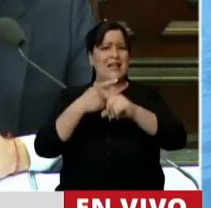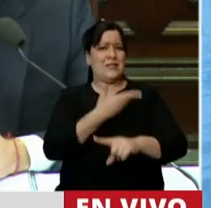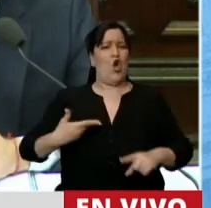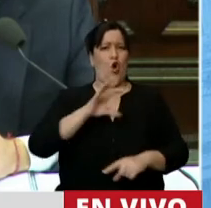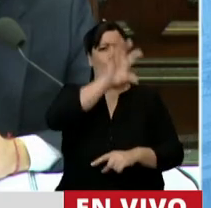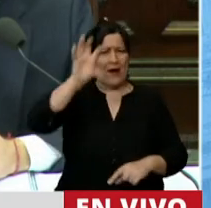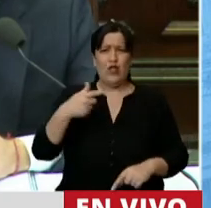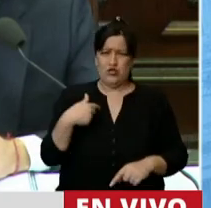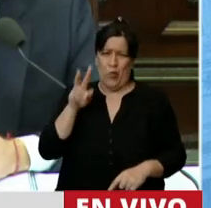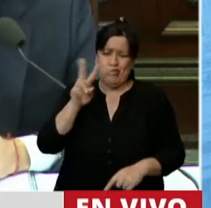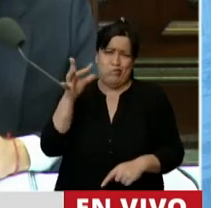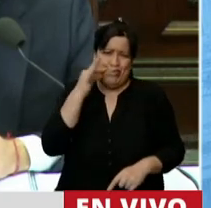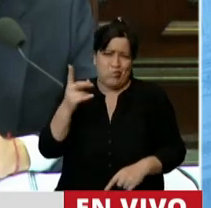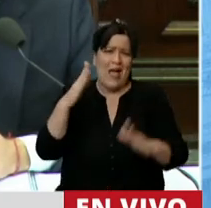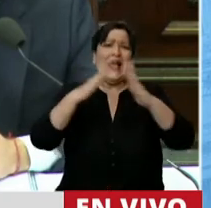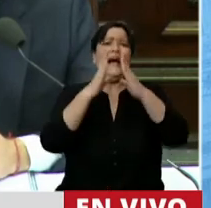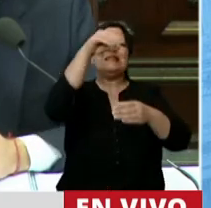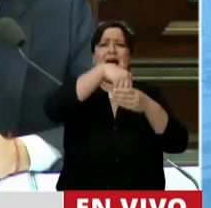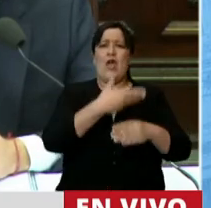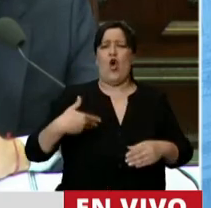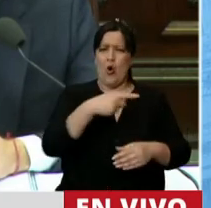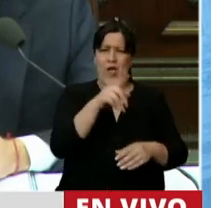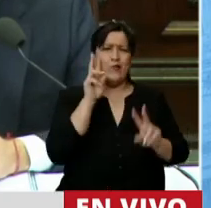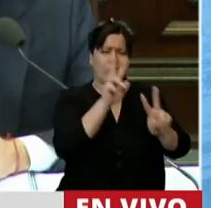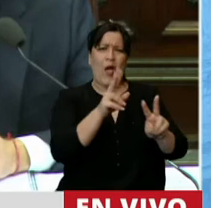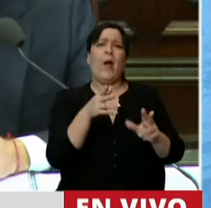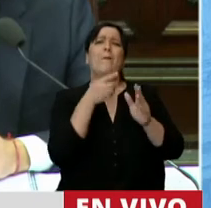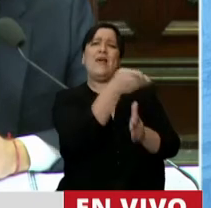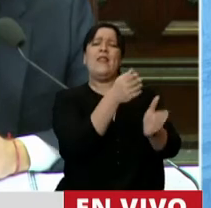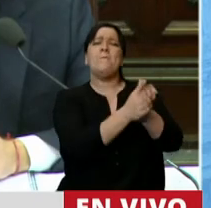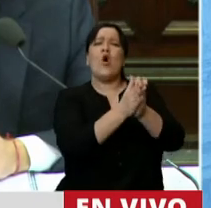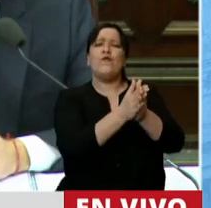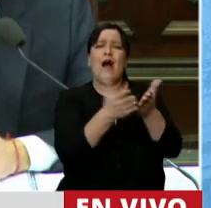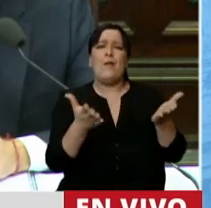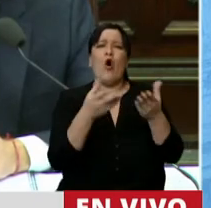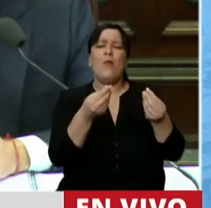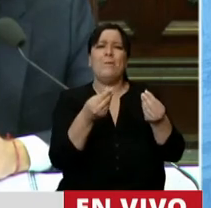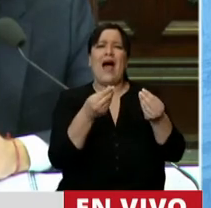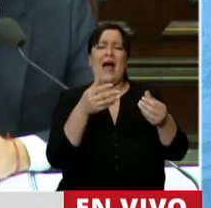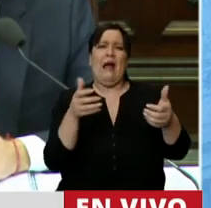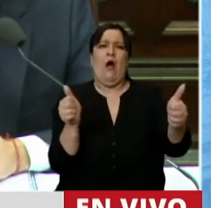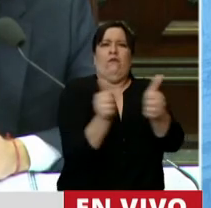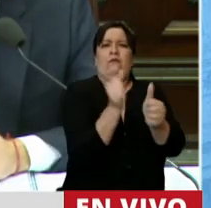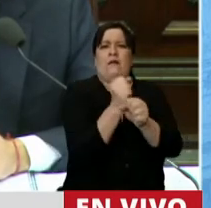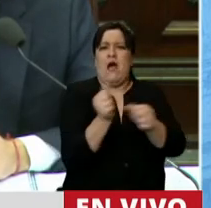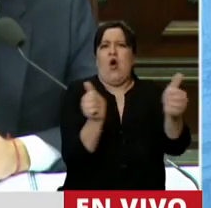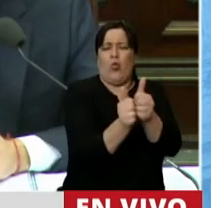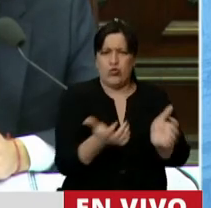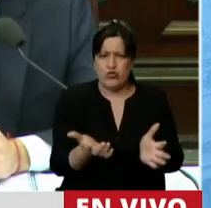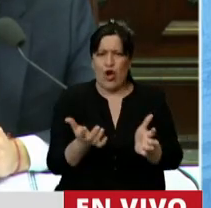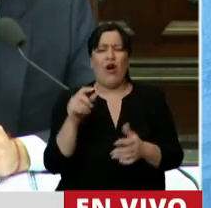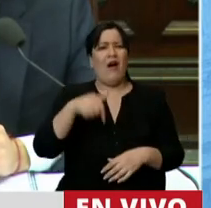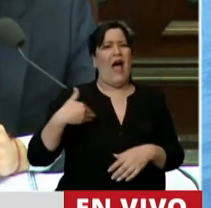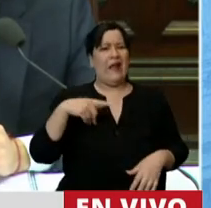Que yo los he visto en casa de gobierno. Pidiendo, por favor, que hagan algo para que se lo lleven con ello. La